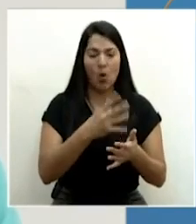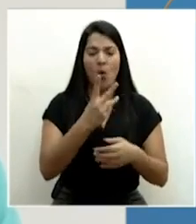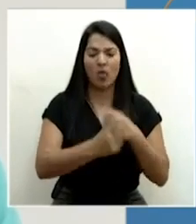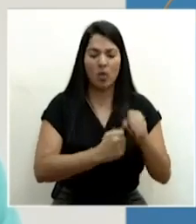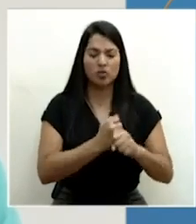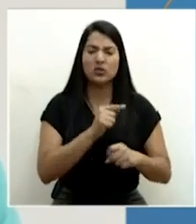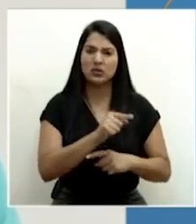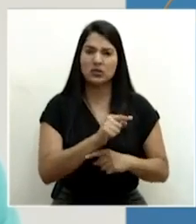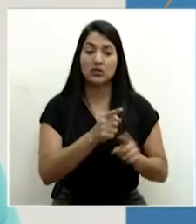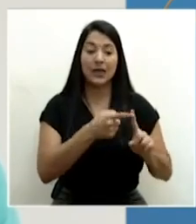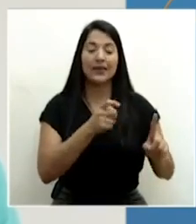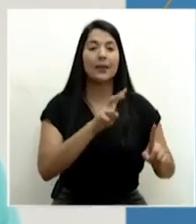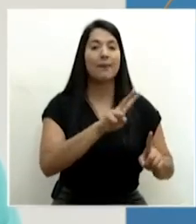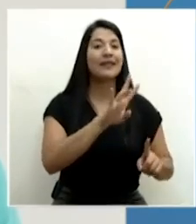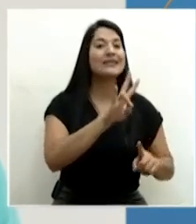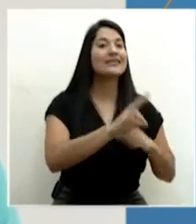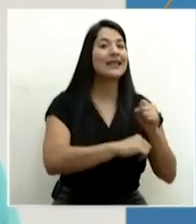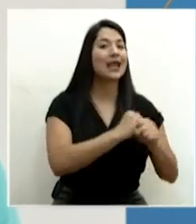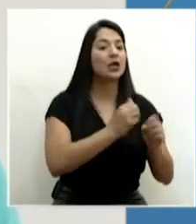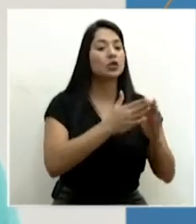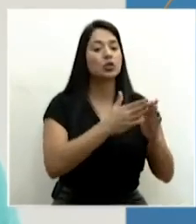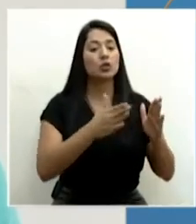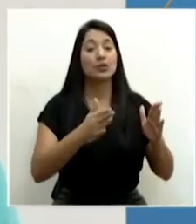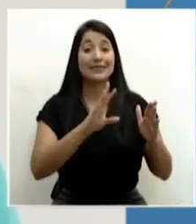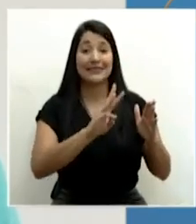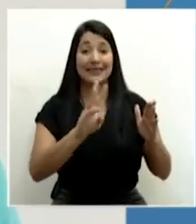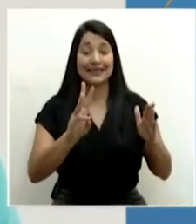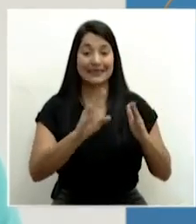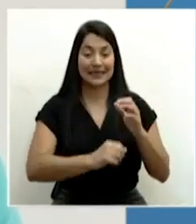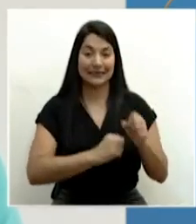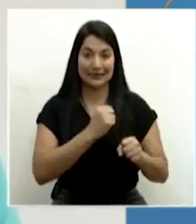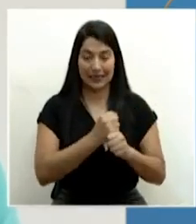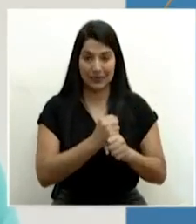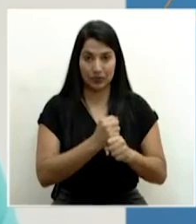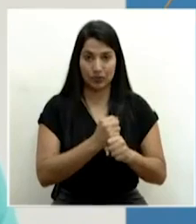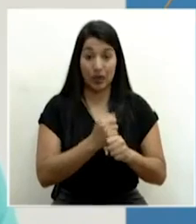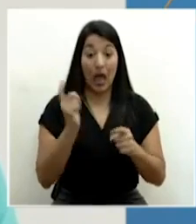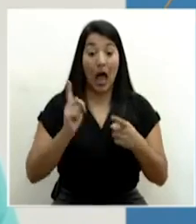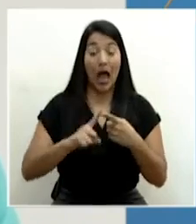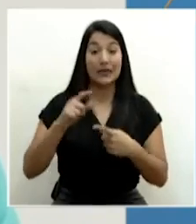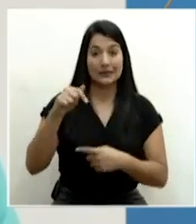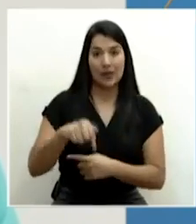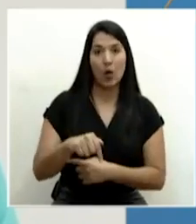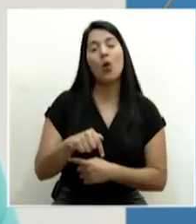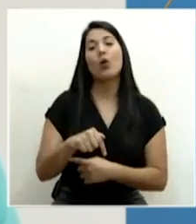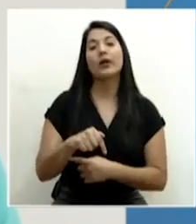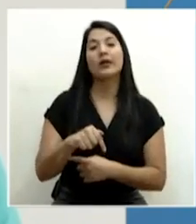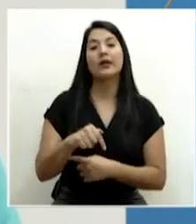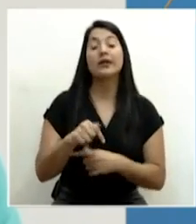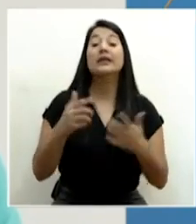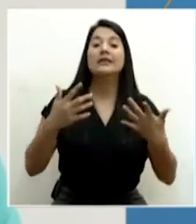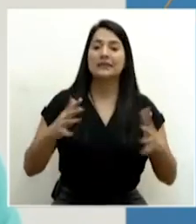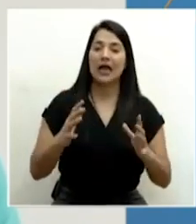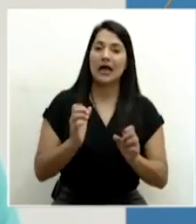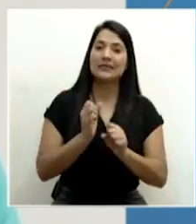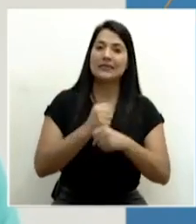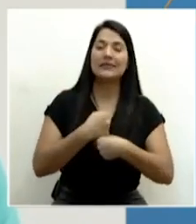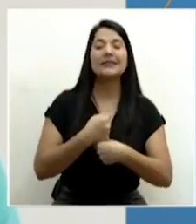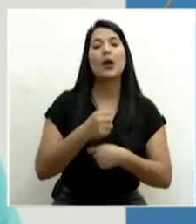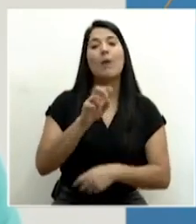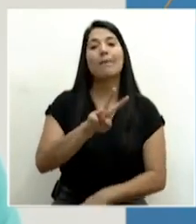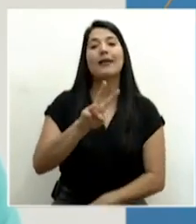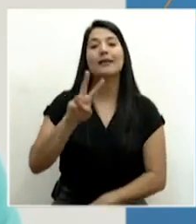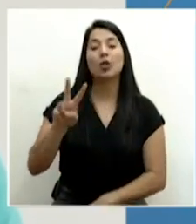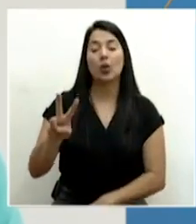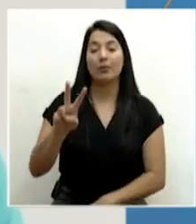de edad va desde los 27 hasta los 66 años. Al día de hoy se han procesado un total de 22